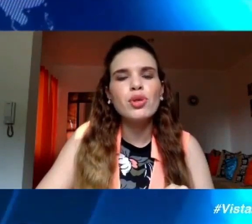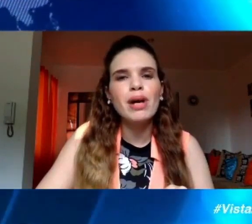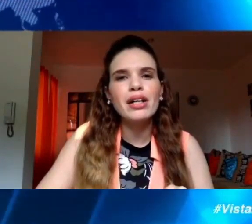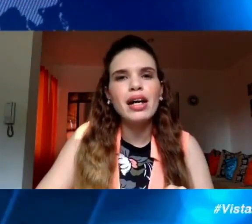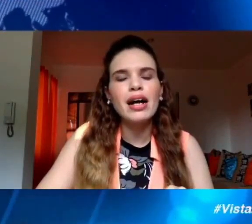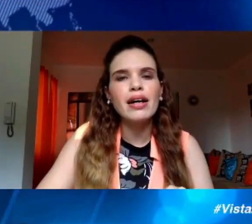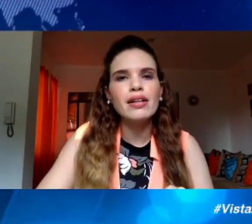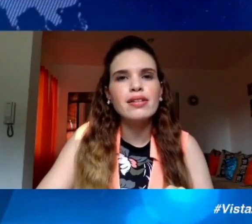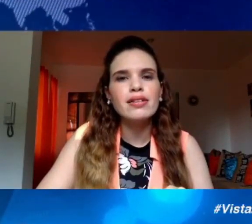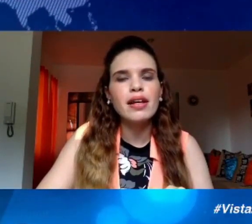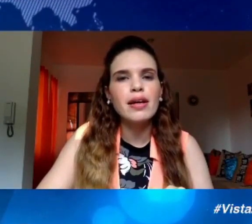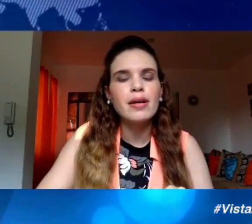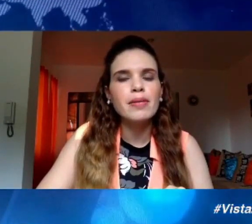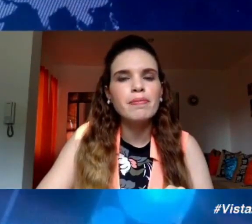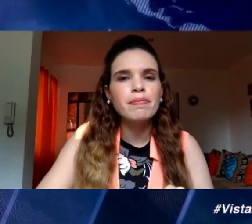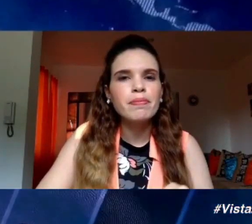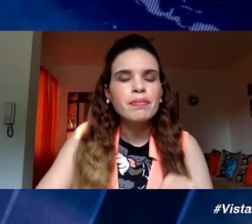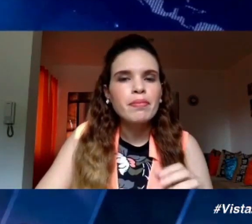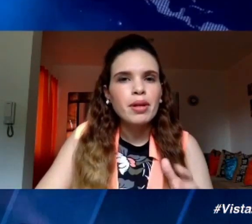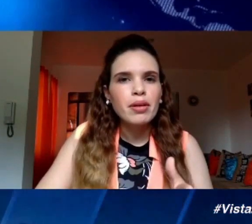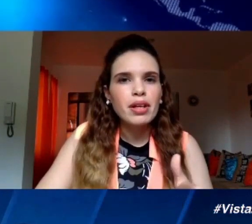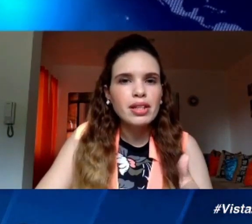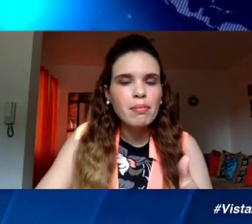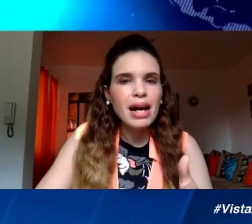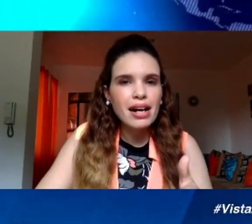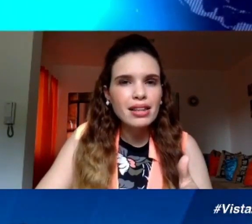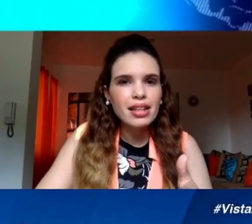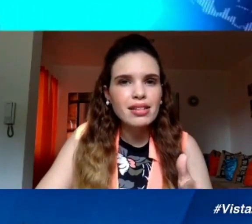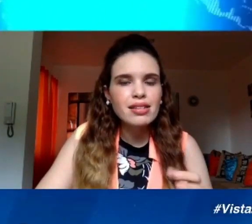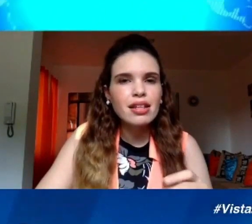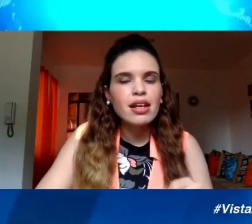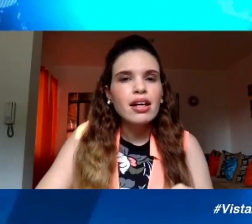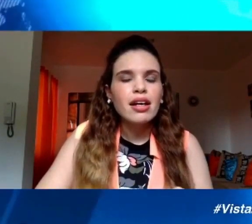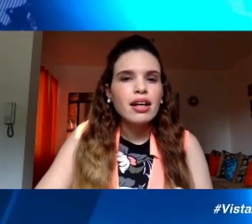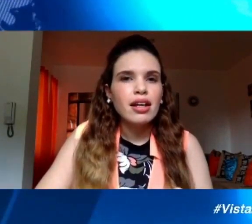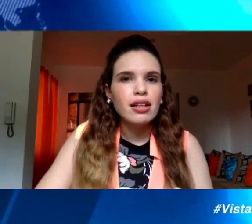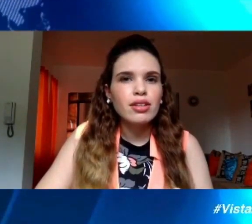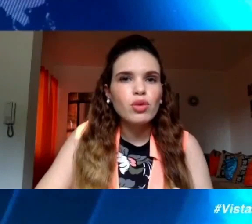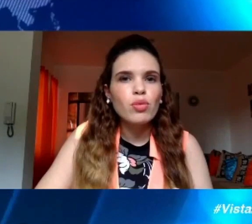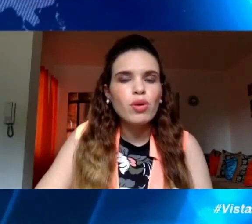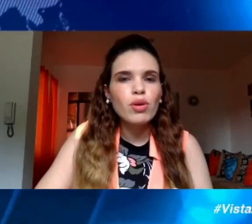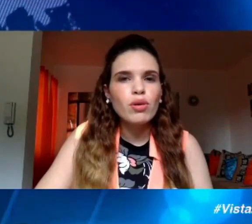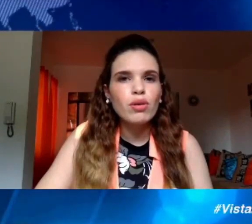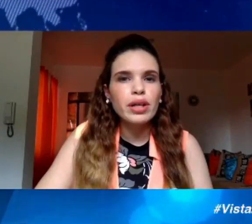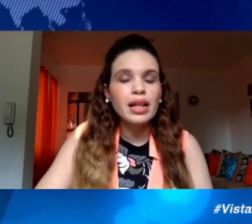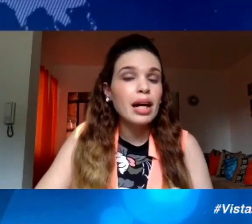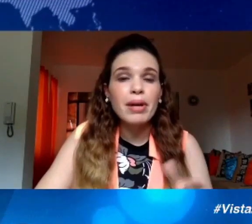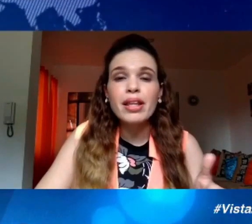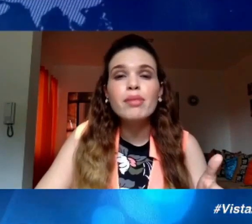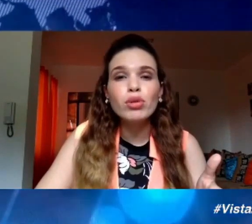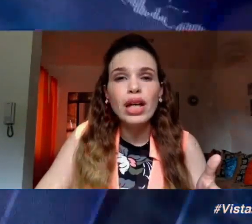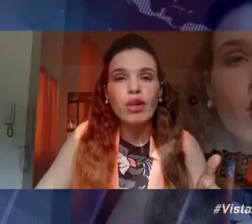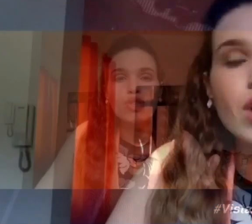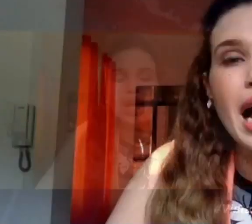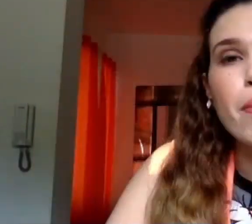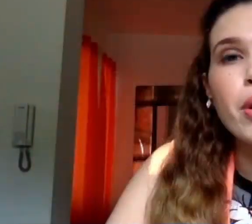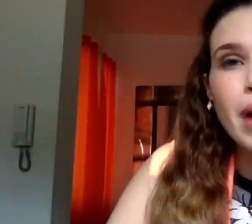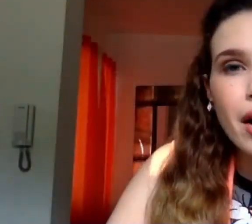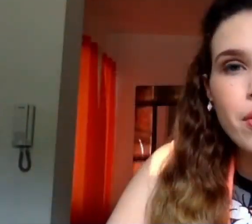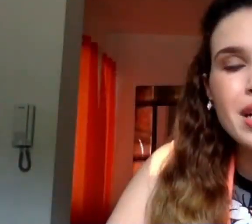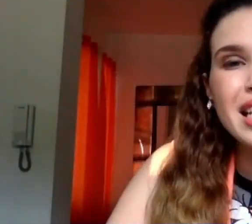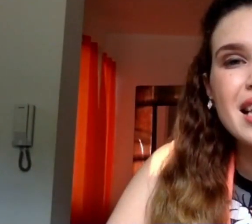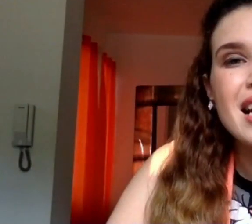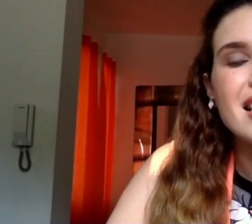coronavirus Yomaira este este martes estuvo en la Cámara de Diputados